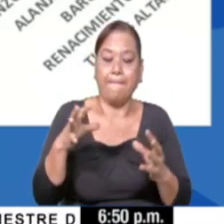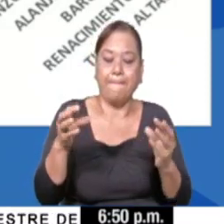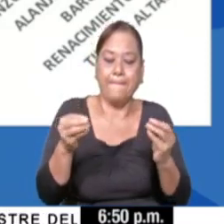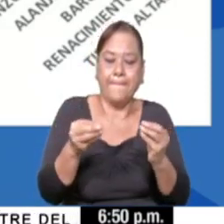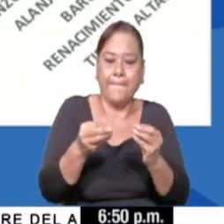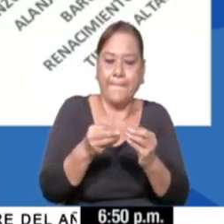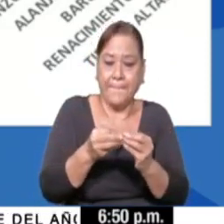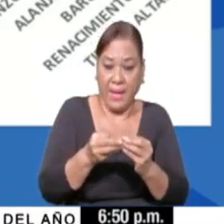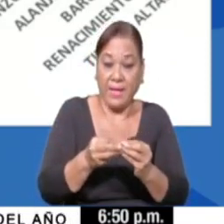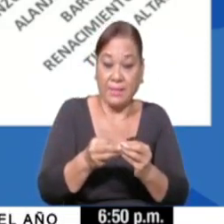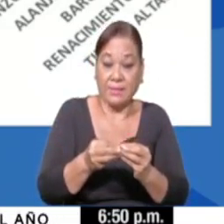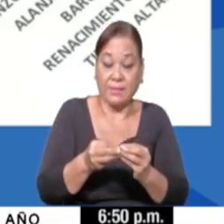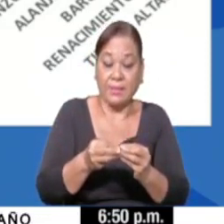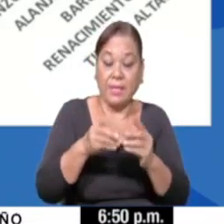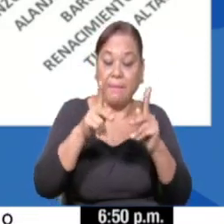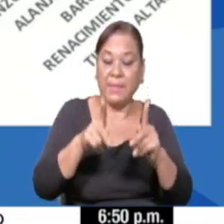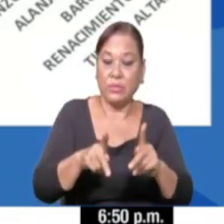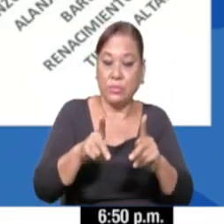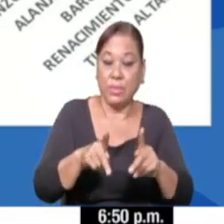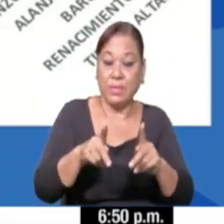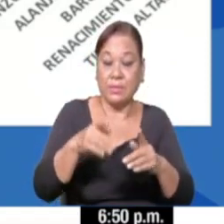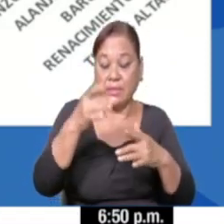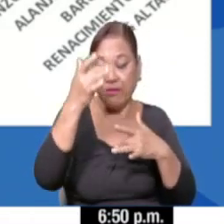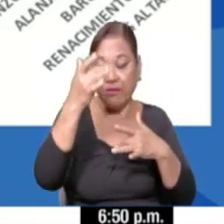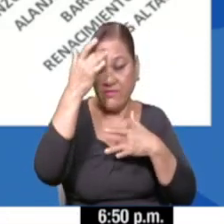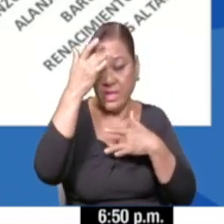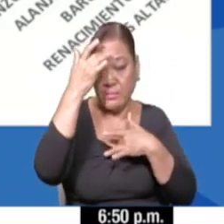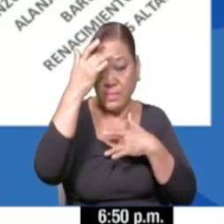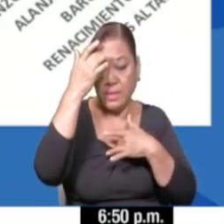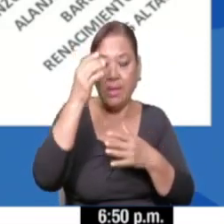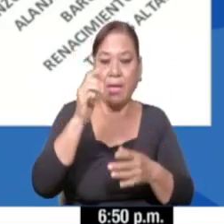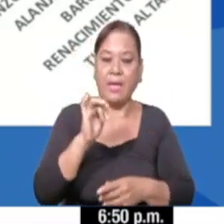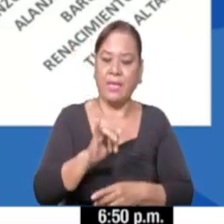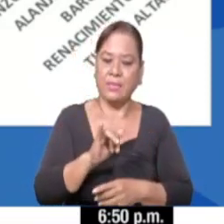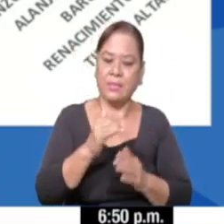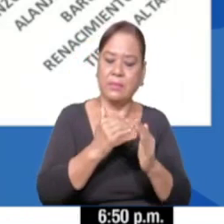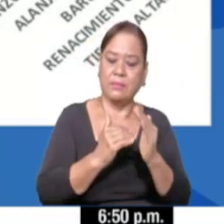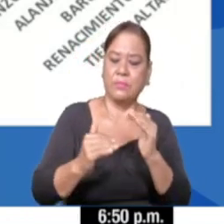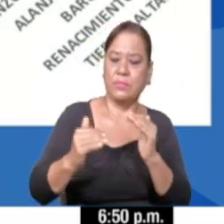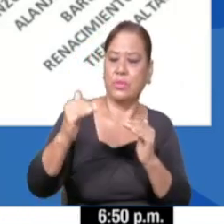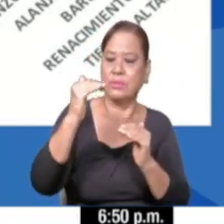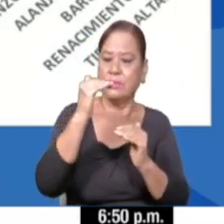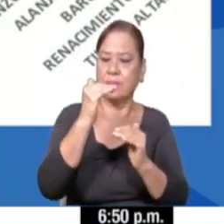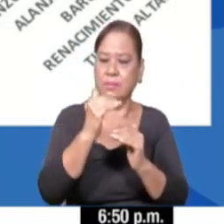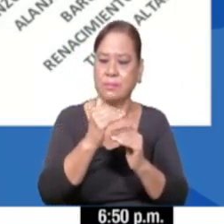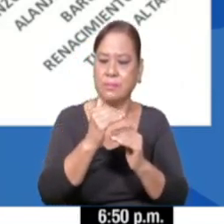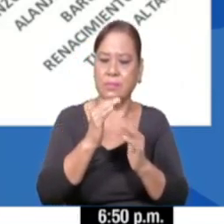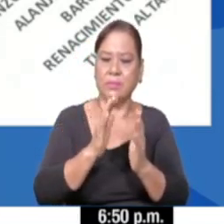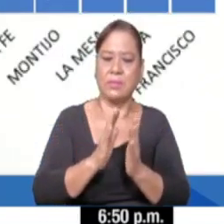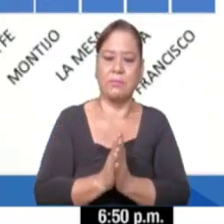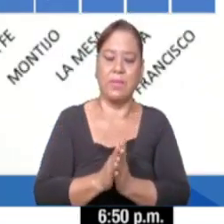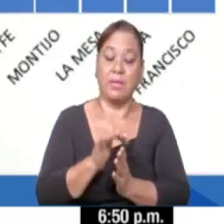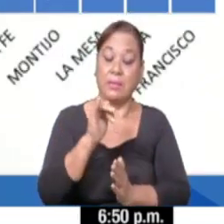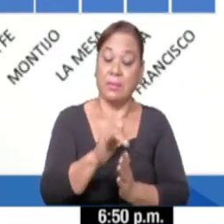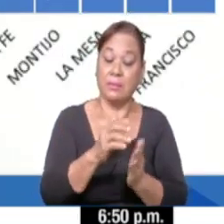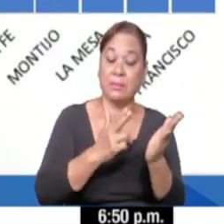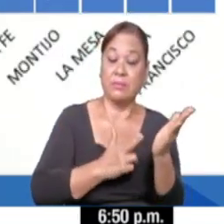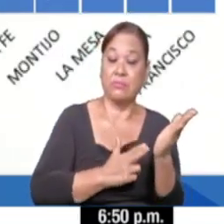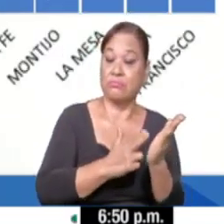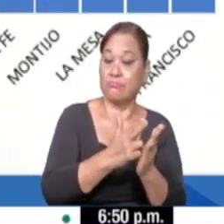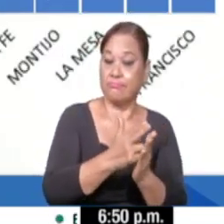mayor incidencia. Atalaya es San Félix, Remedio, Dolega y Boquerón por encima de provincia.